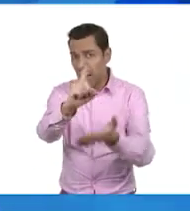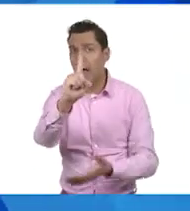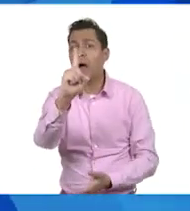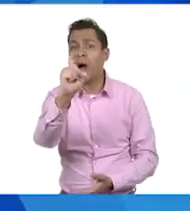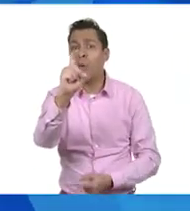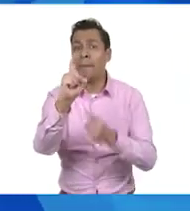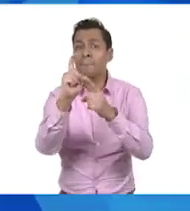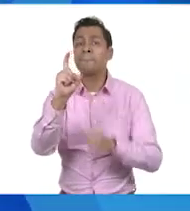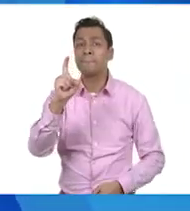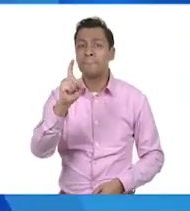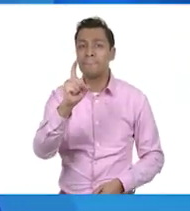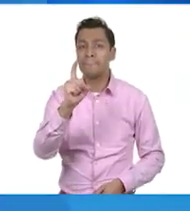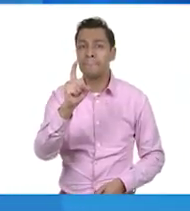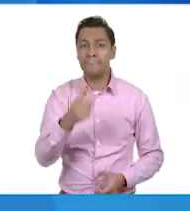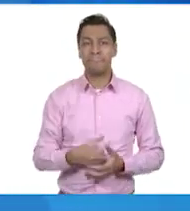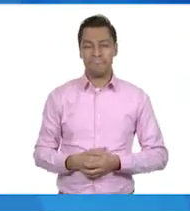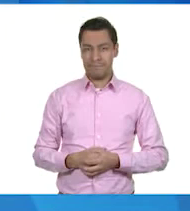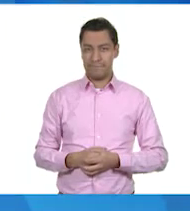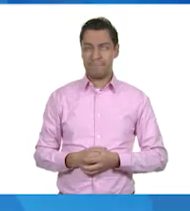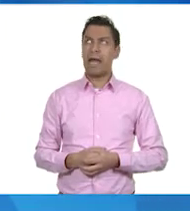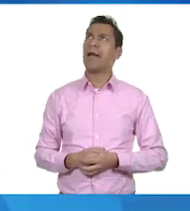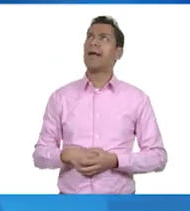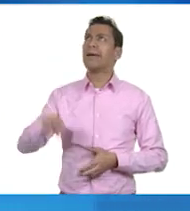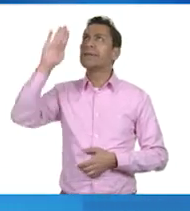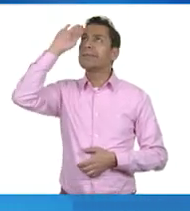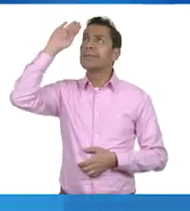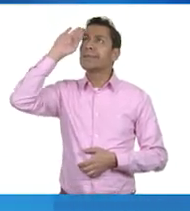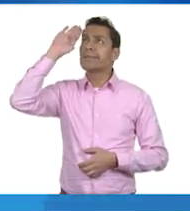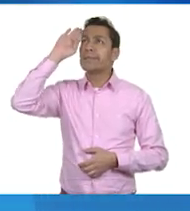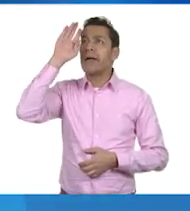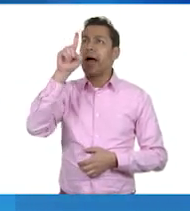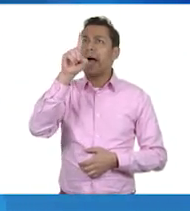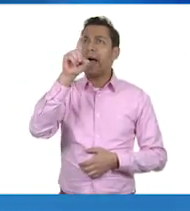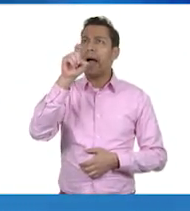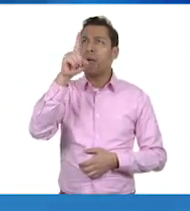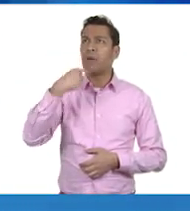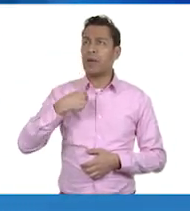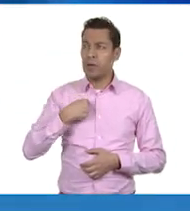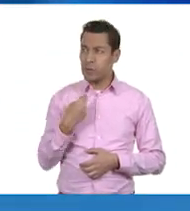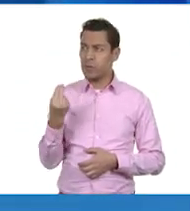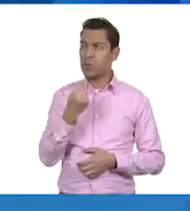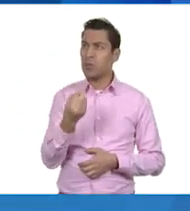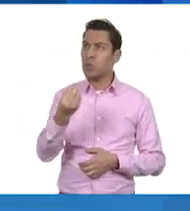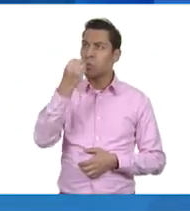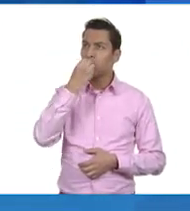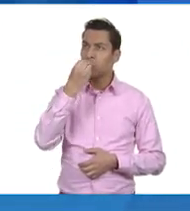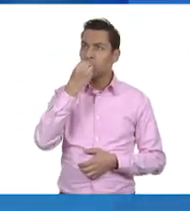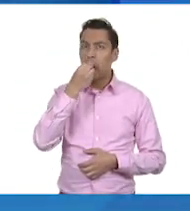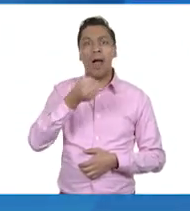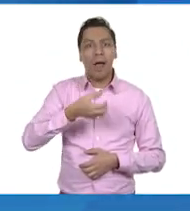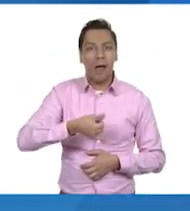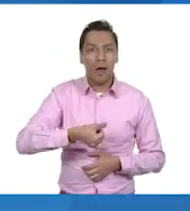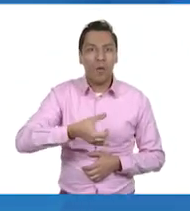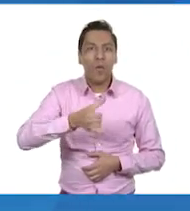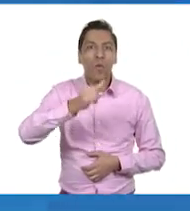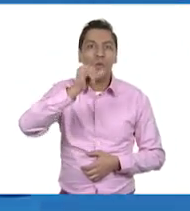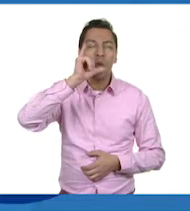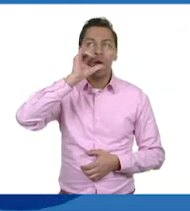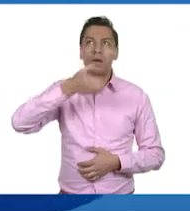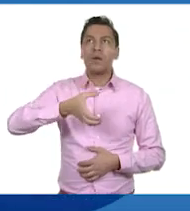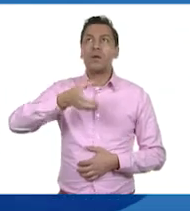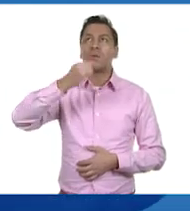bueno. De entrada, pues, así como necesitamos alimentarnos, el beber agua, el